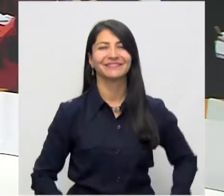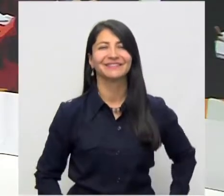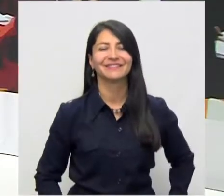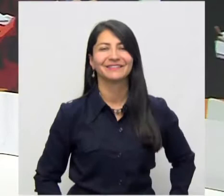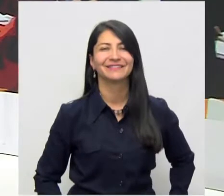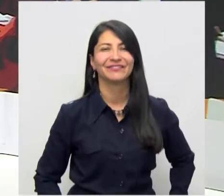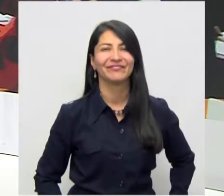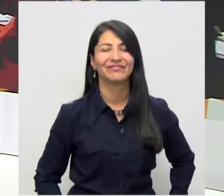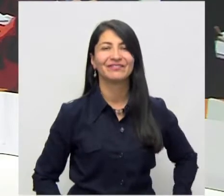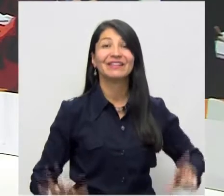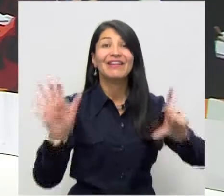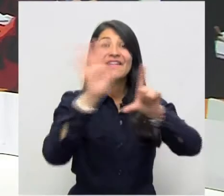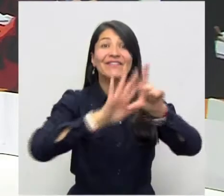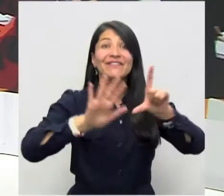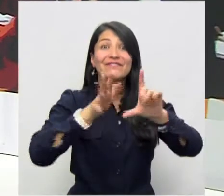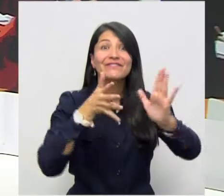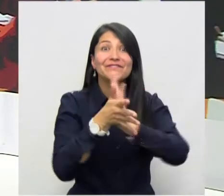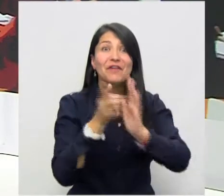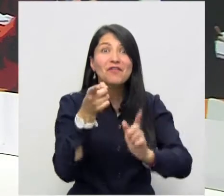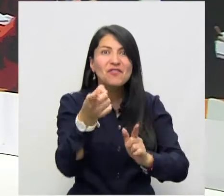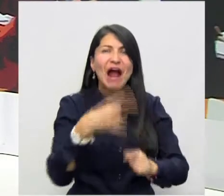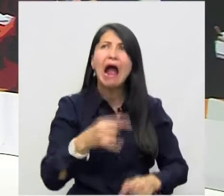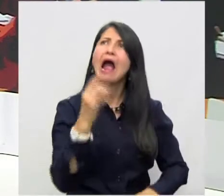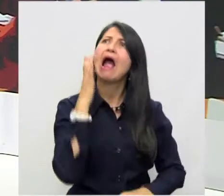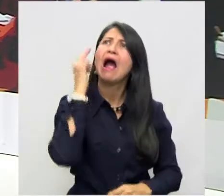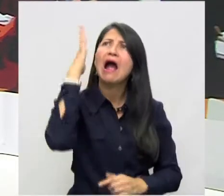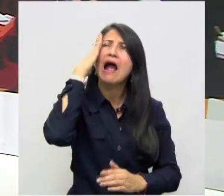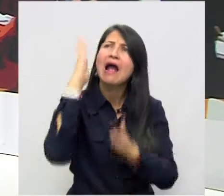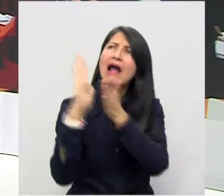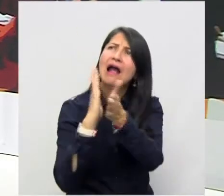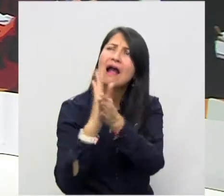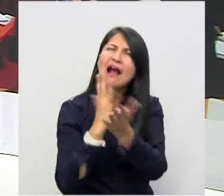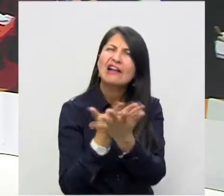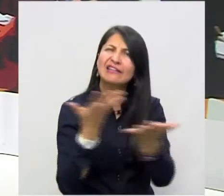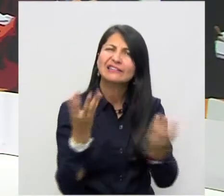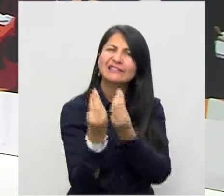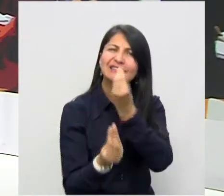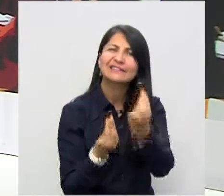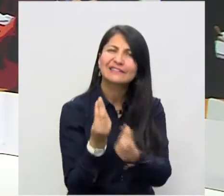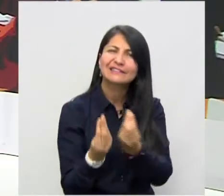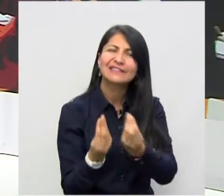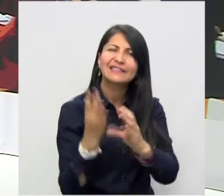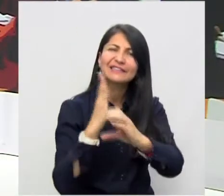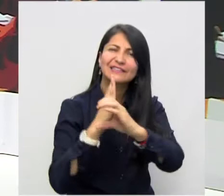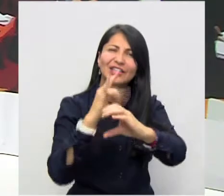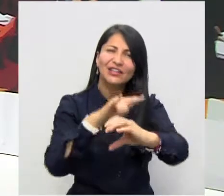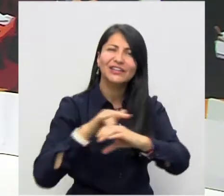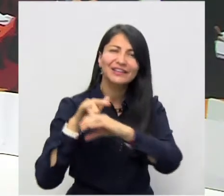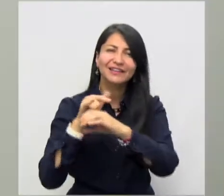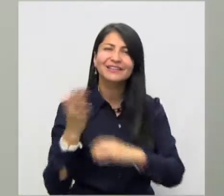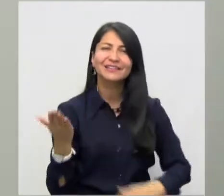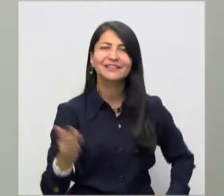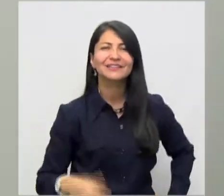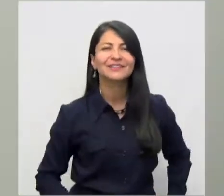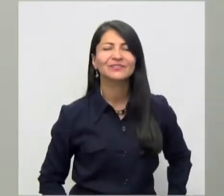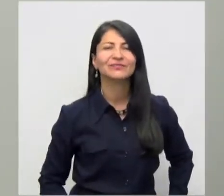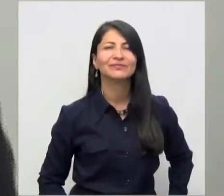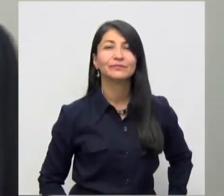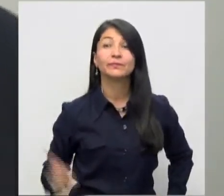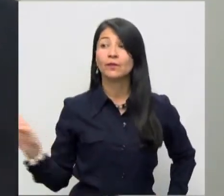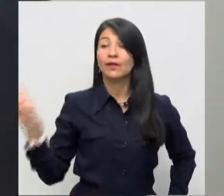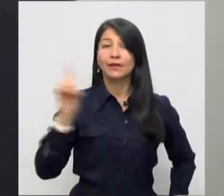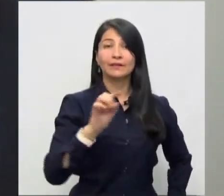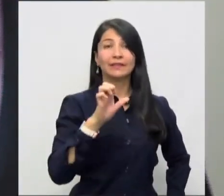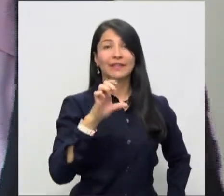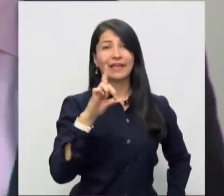En nuestro flash informativo, entérese en minutos del diario Acontecer de la Contraloría General de la República. El Contralor